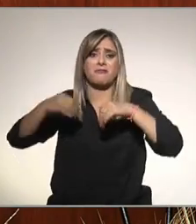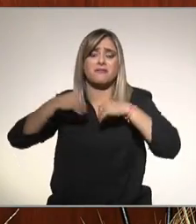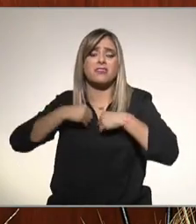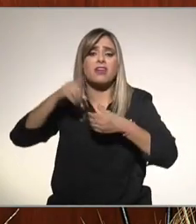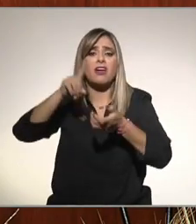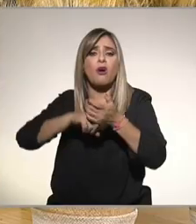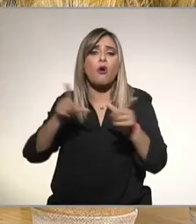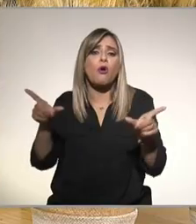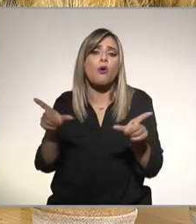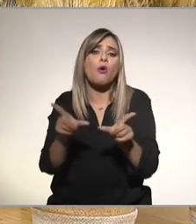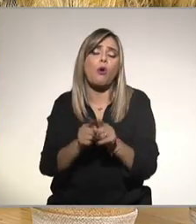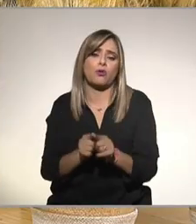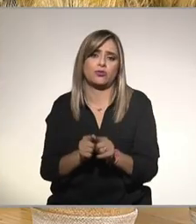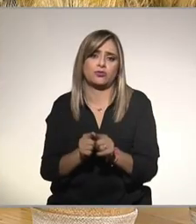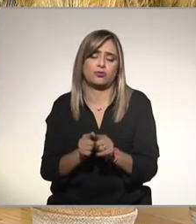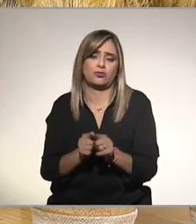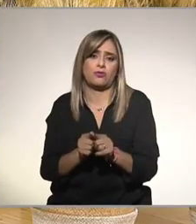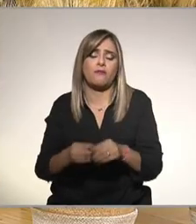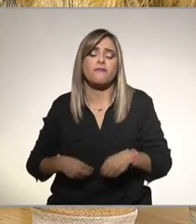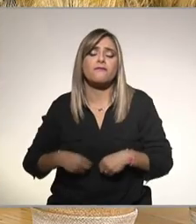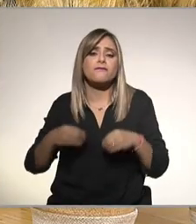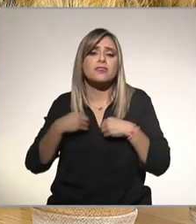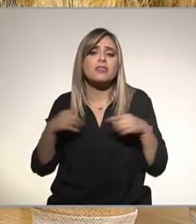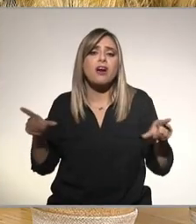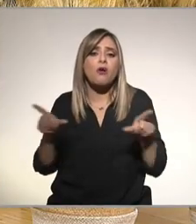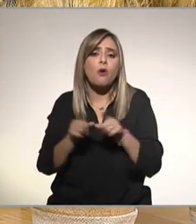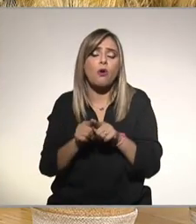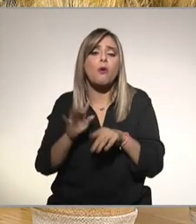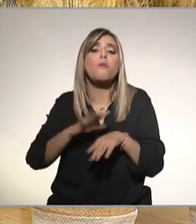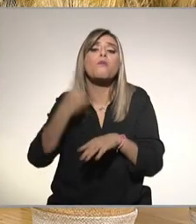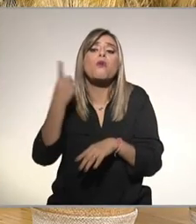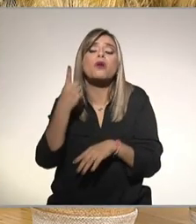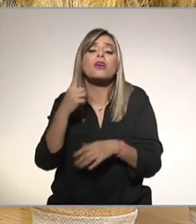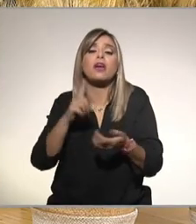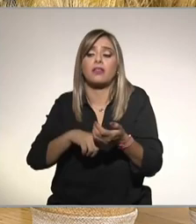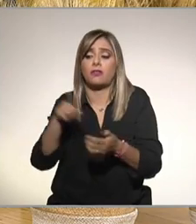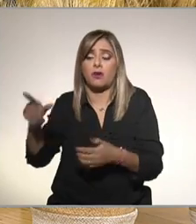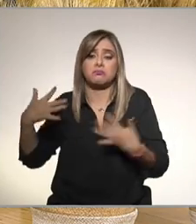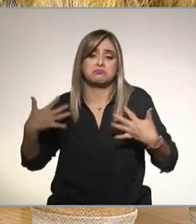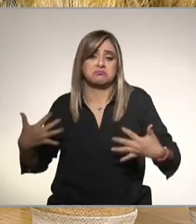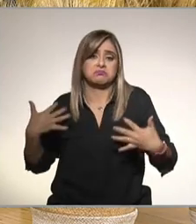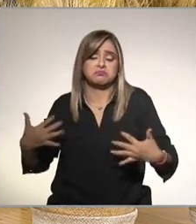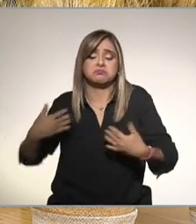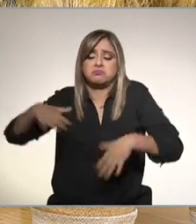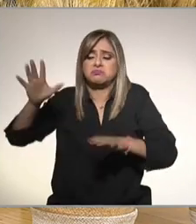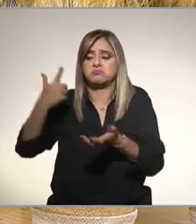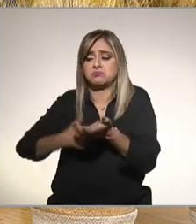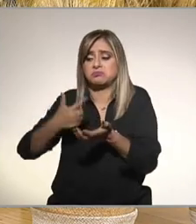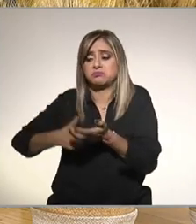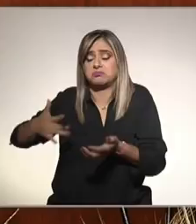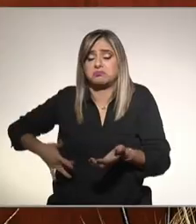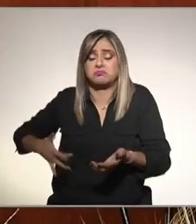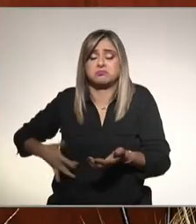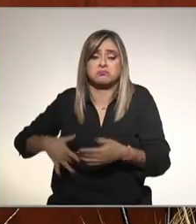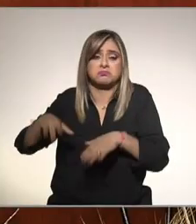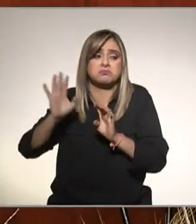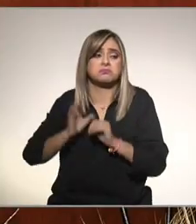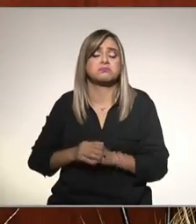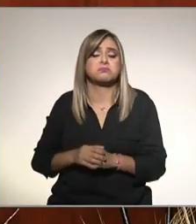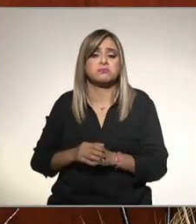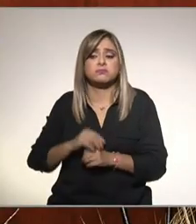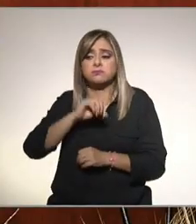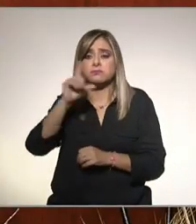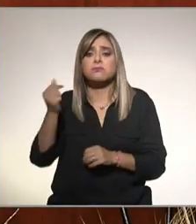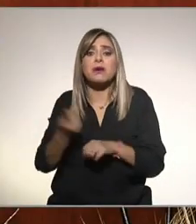la esperanza de vida se reduce mucho justo porque la obesidad y el hígado graso está relacionado también con enfermedades